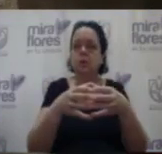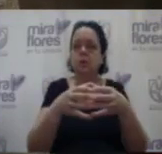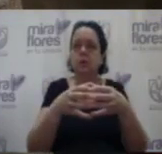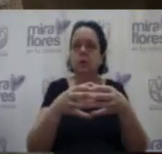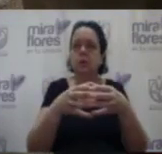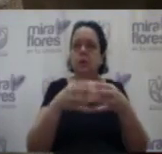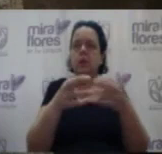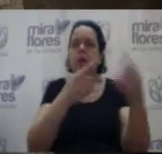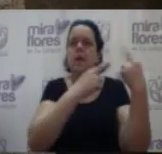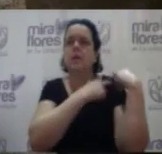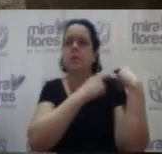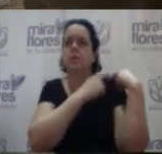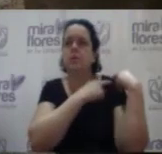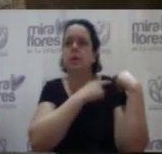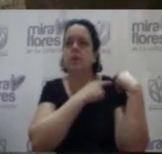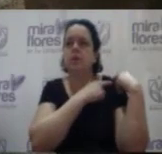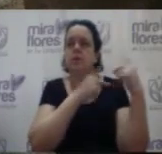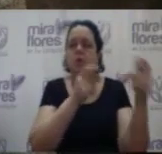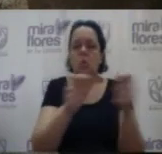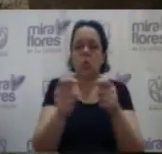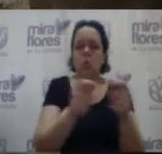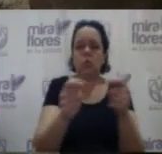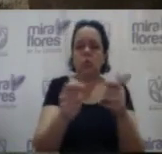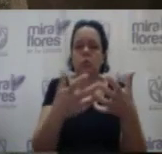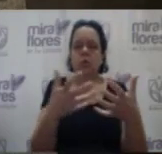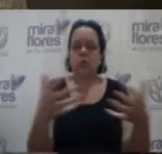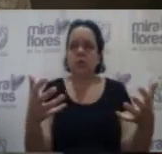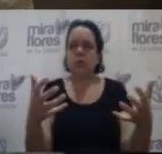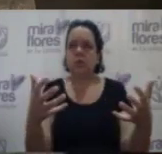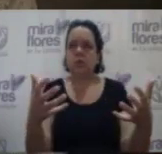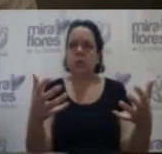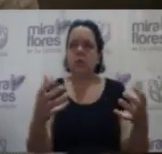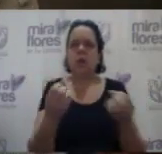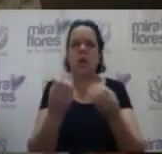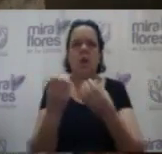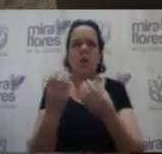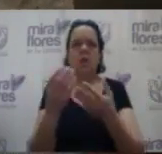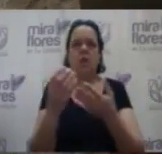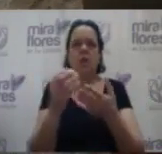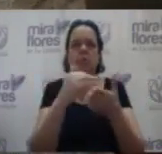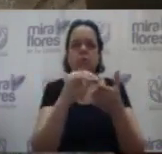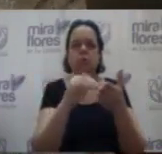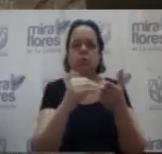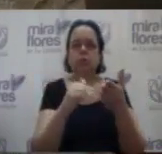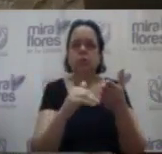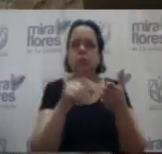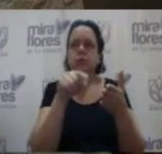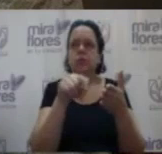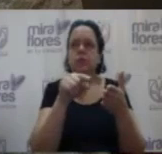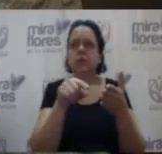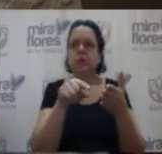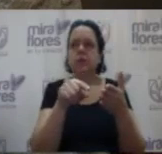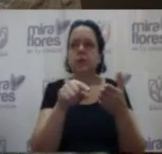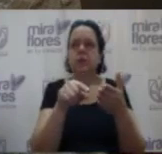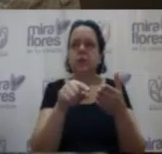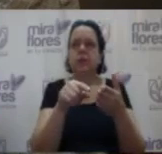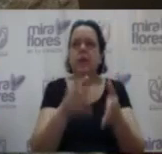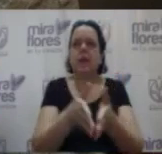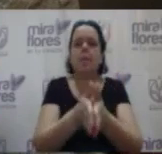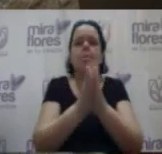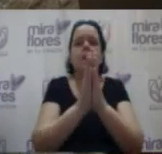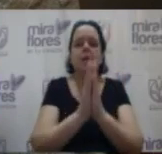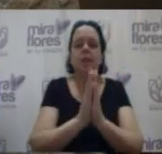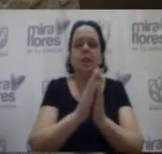que el responsable de control patrimonial mediante informe número tal señala que con relación al requerimiento